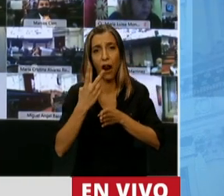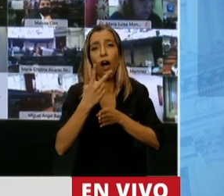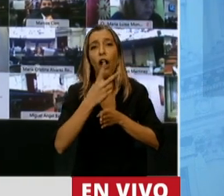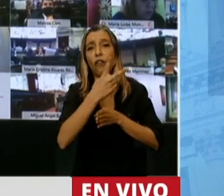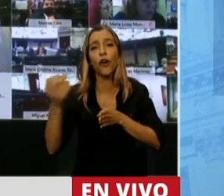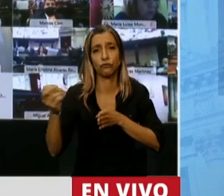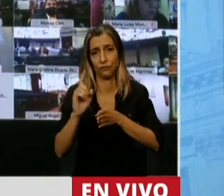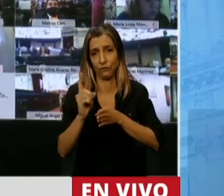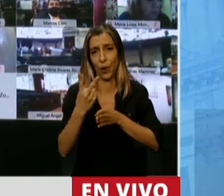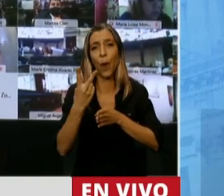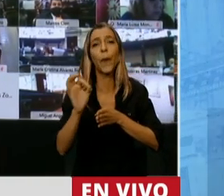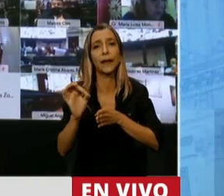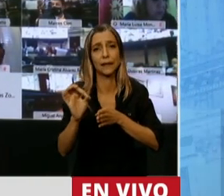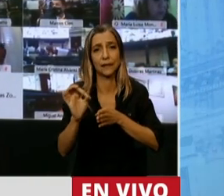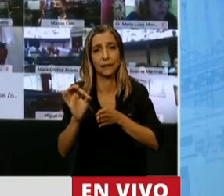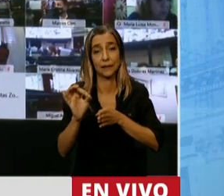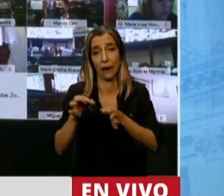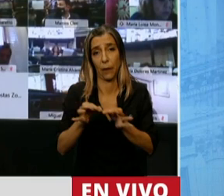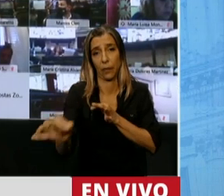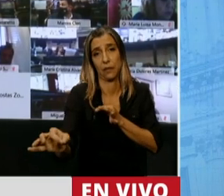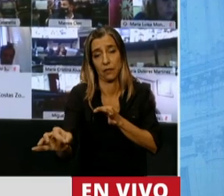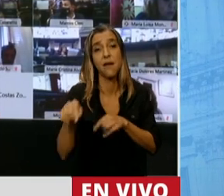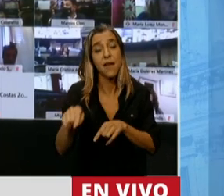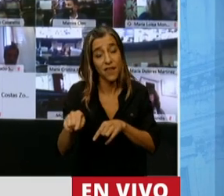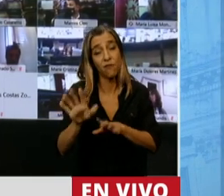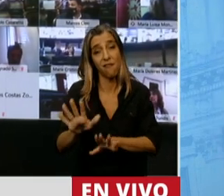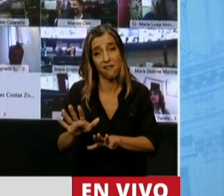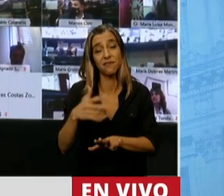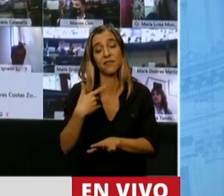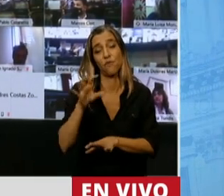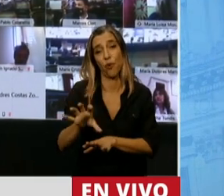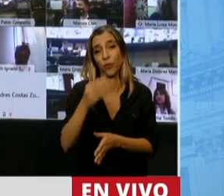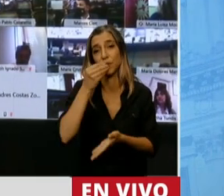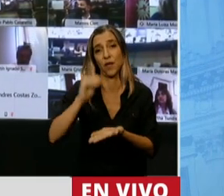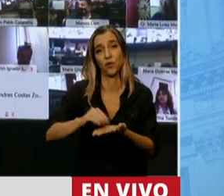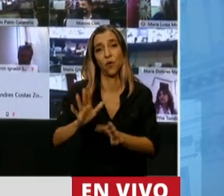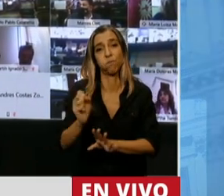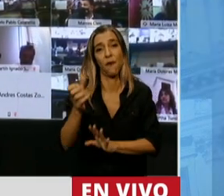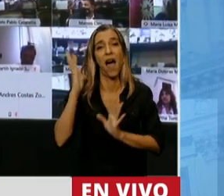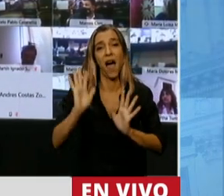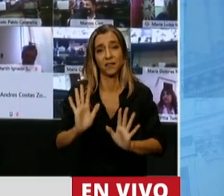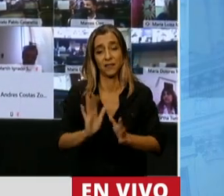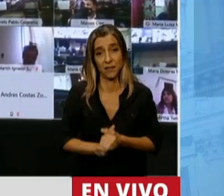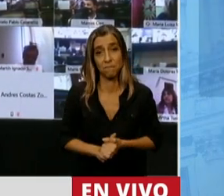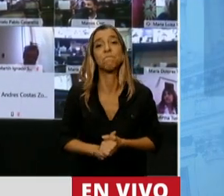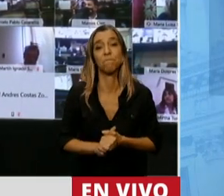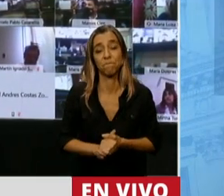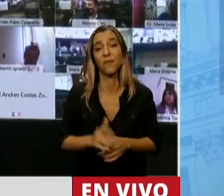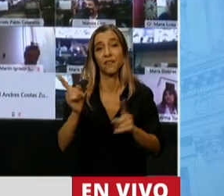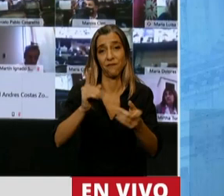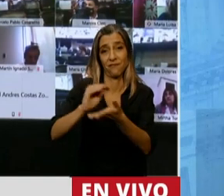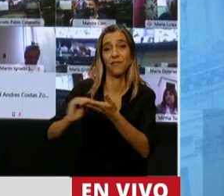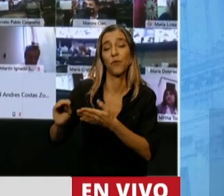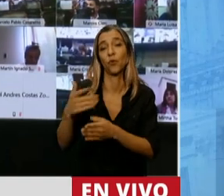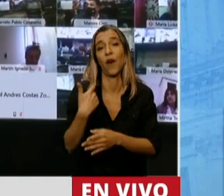Eso es lo que pasaba en la provincia de Chubut y que a veces el legislador preopinante y otros legisladores obvian decir